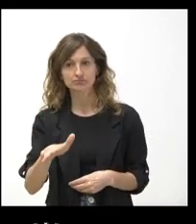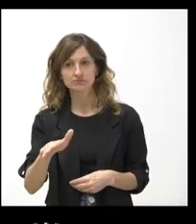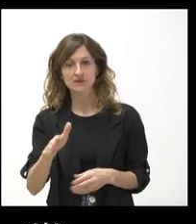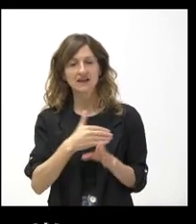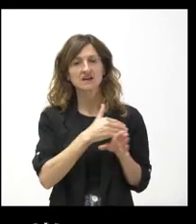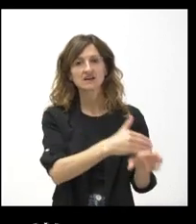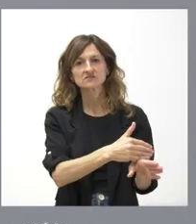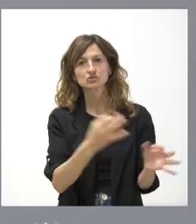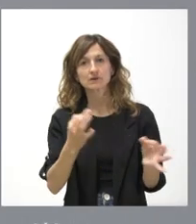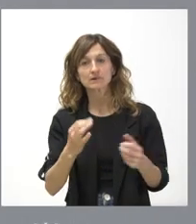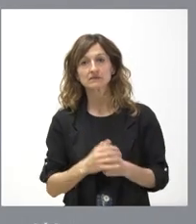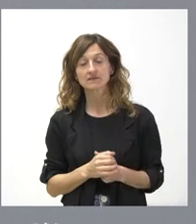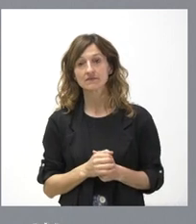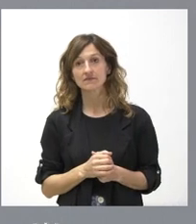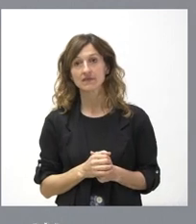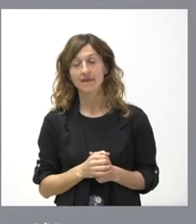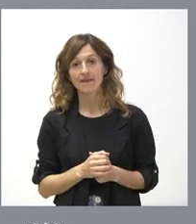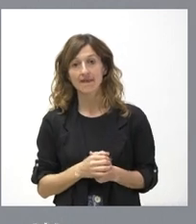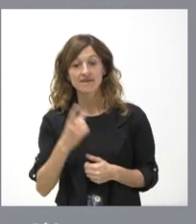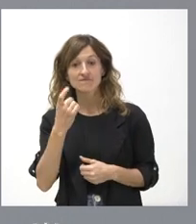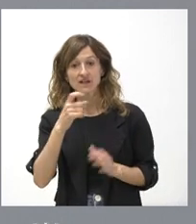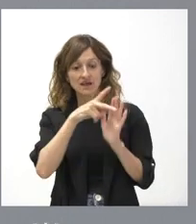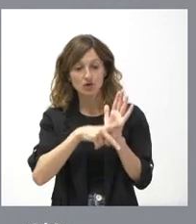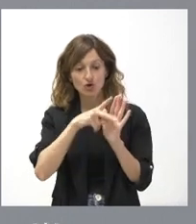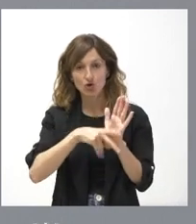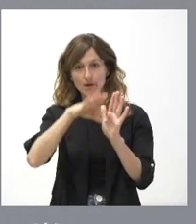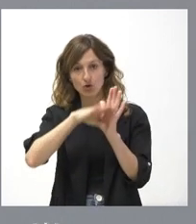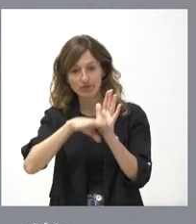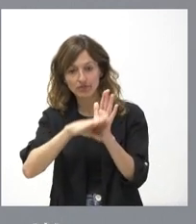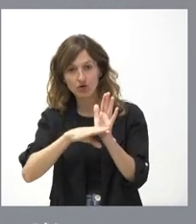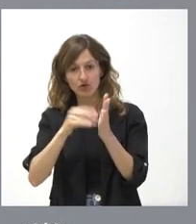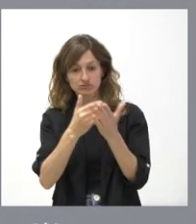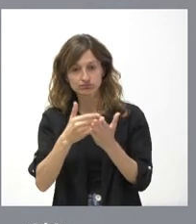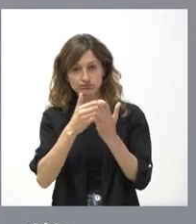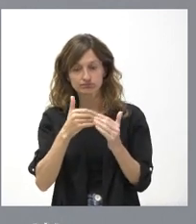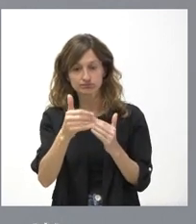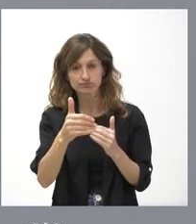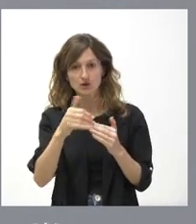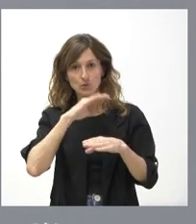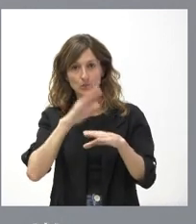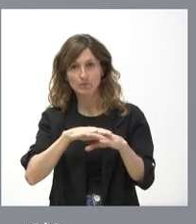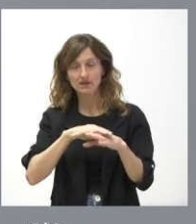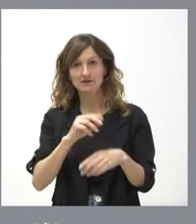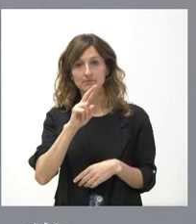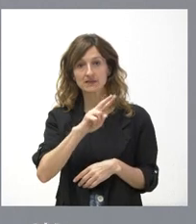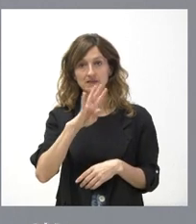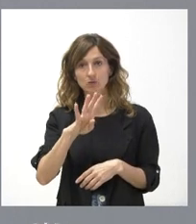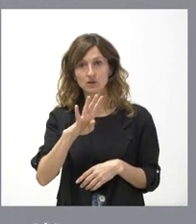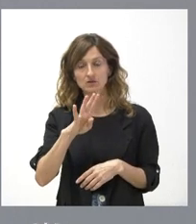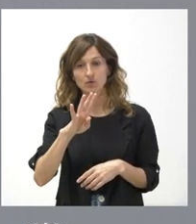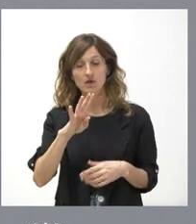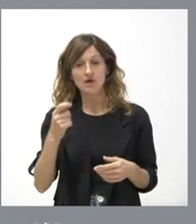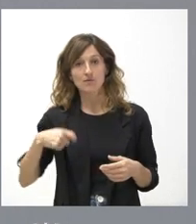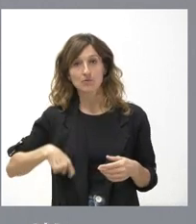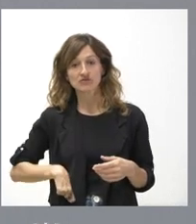el resto? Pues hay que cumplir la norma, las condiciones. En 24 de la solicitud de los profesionales han estimado que en 11